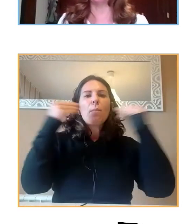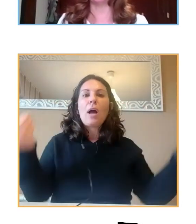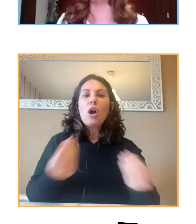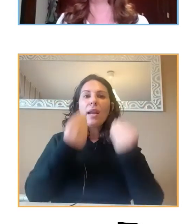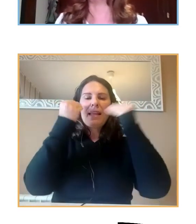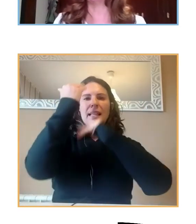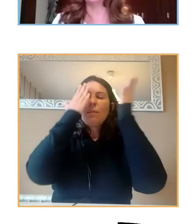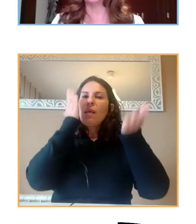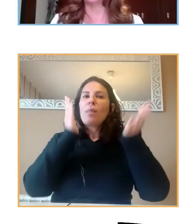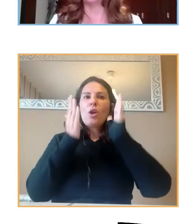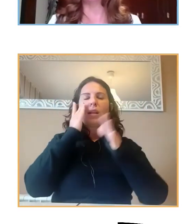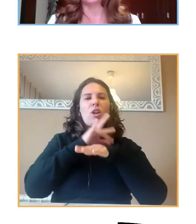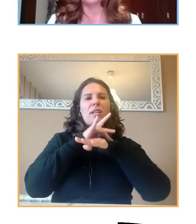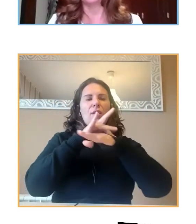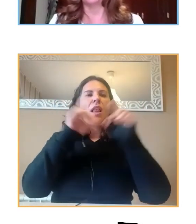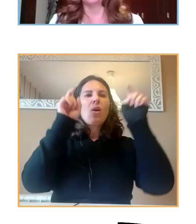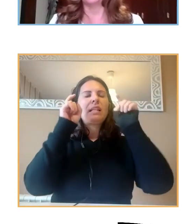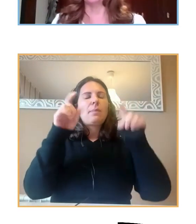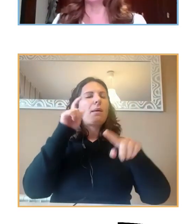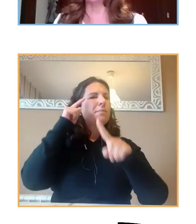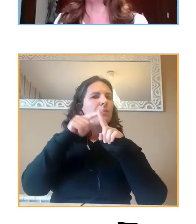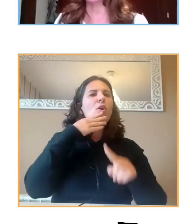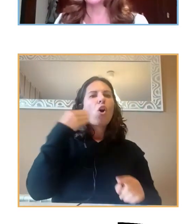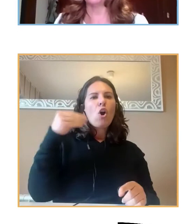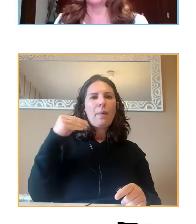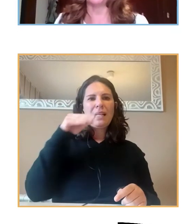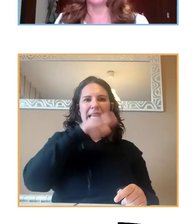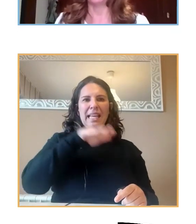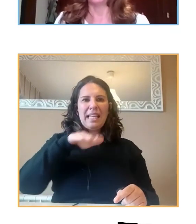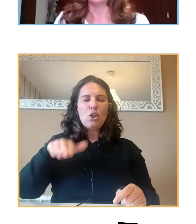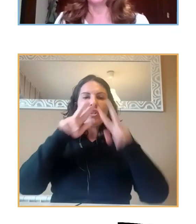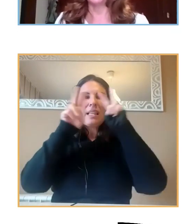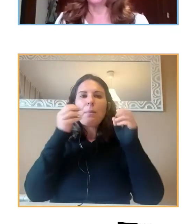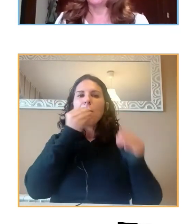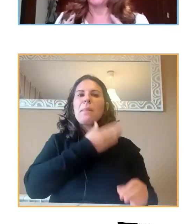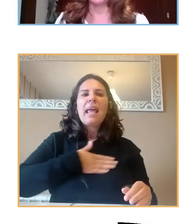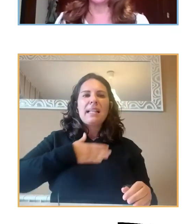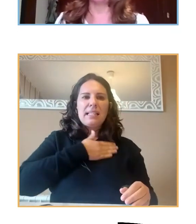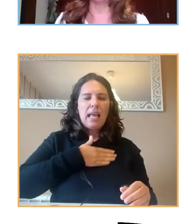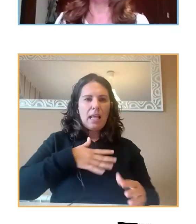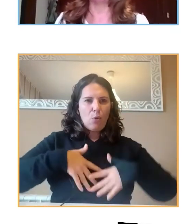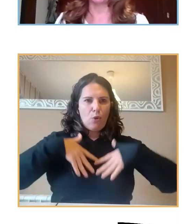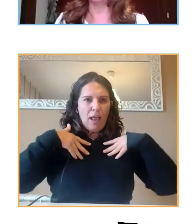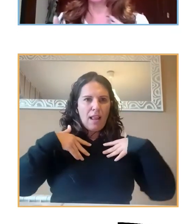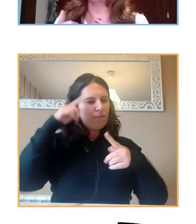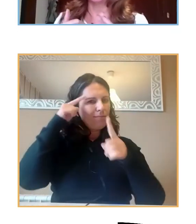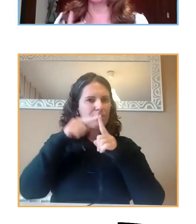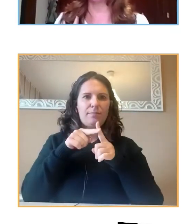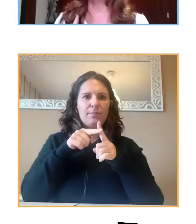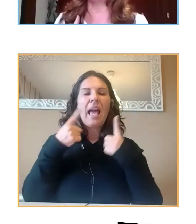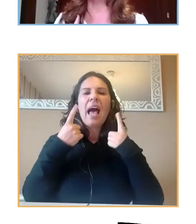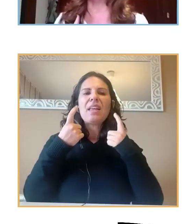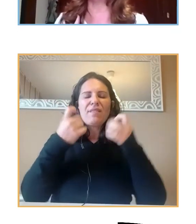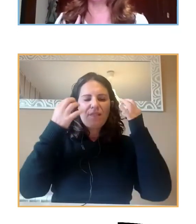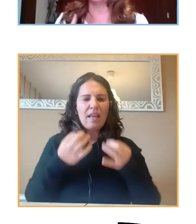educativa para nuestros jóvenes y niños en cuanto a su bienestar emocional. Necesitamos, necesitamos los requisitos de